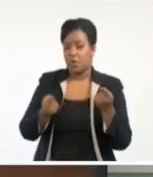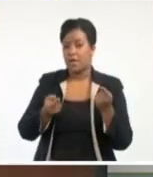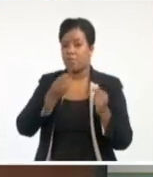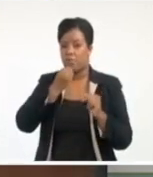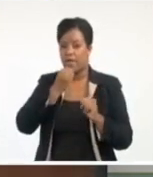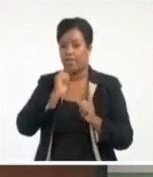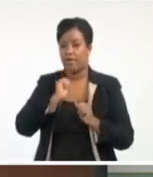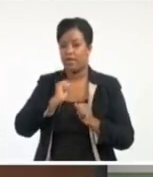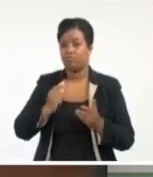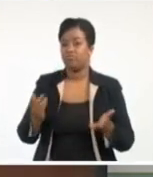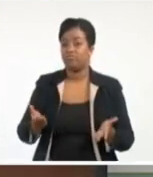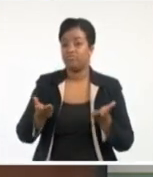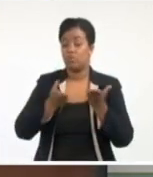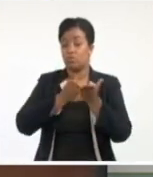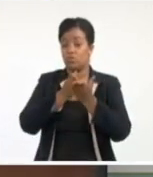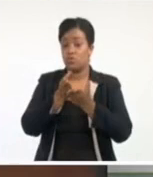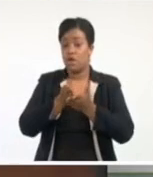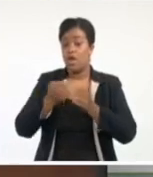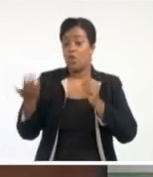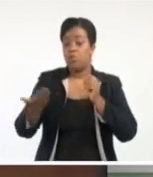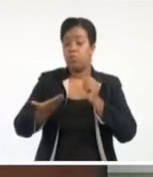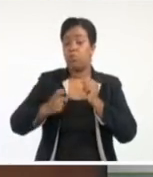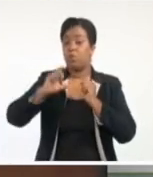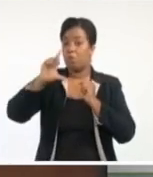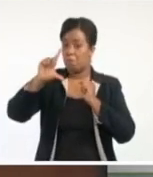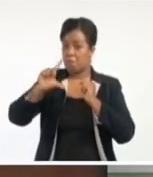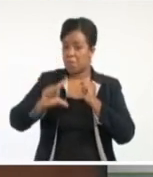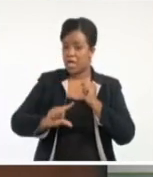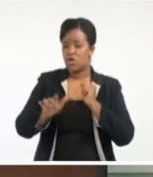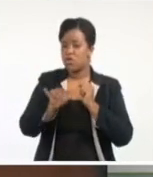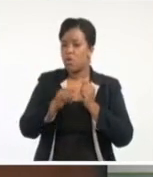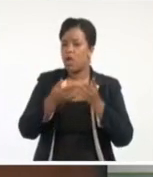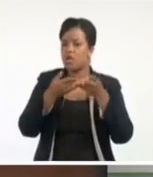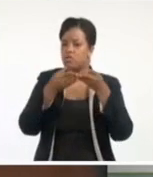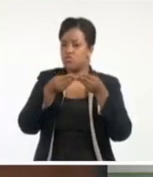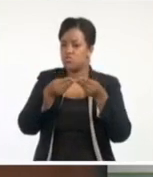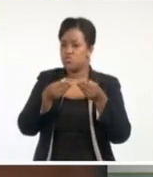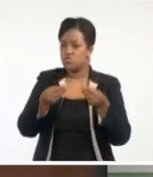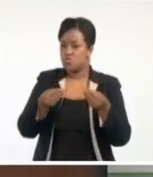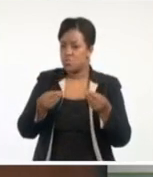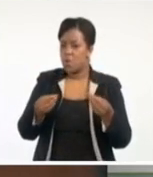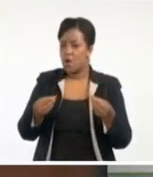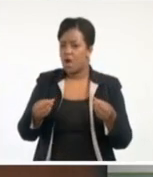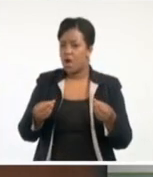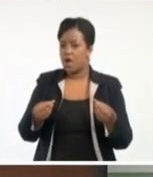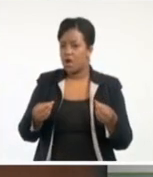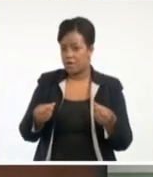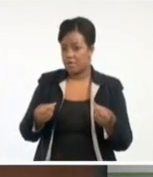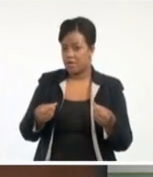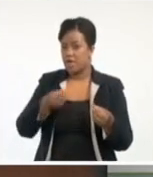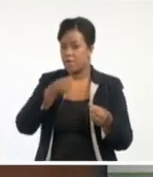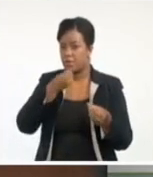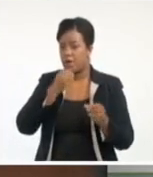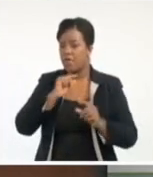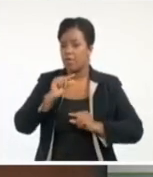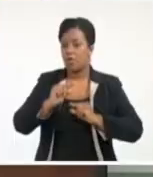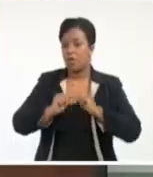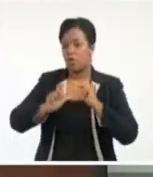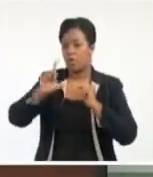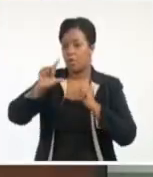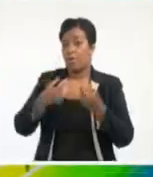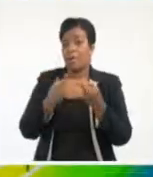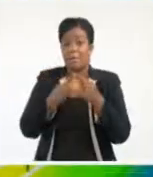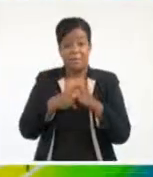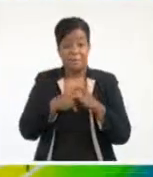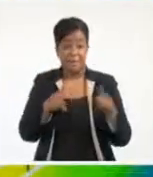disminuye su velocidad de traslación y le da más oportunidad al acoplamiento del sistema, se encuentra entonces